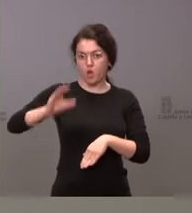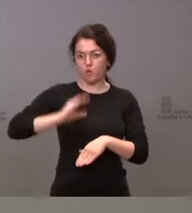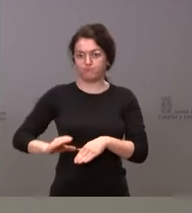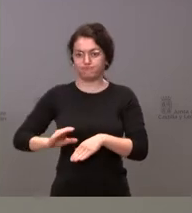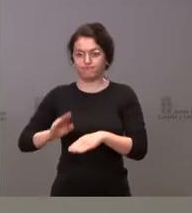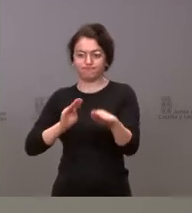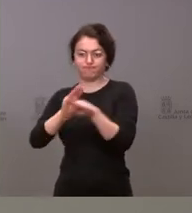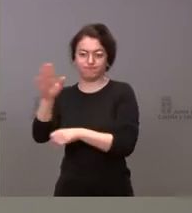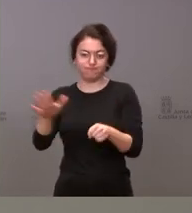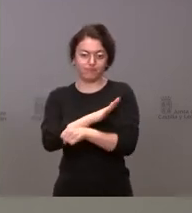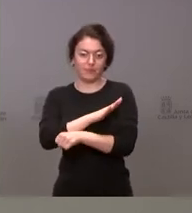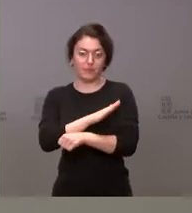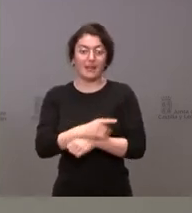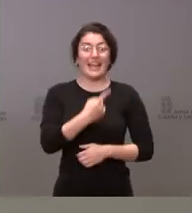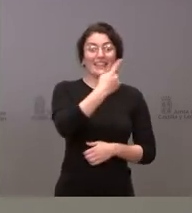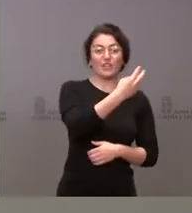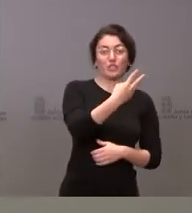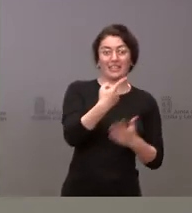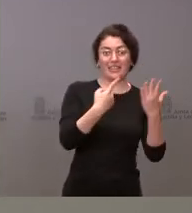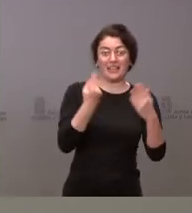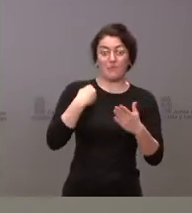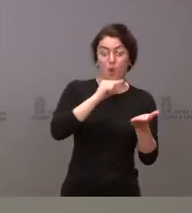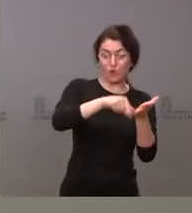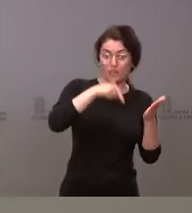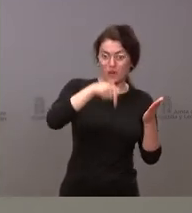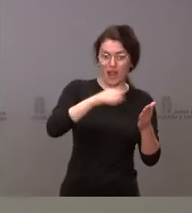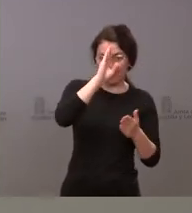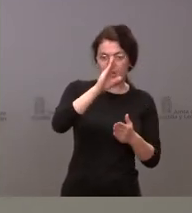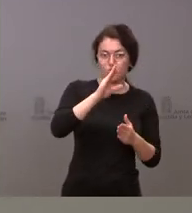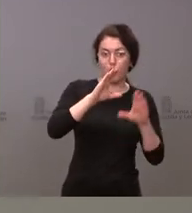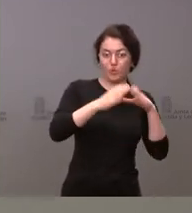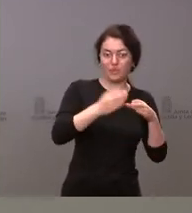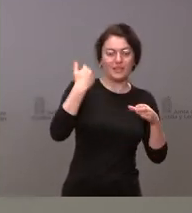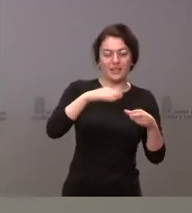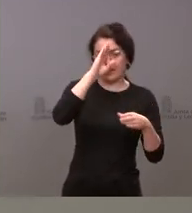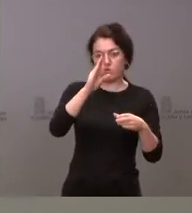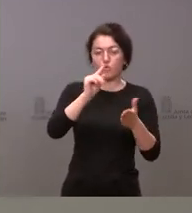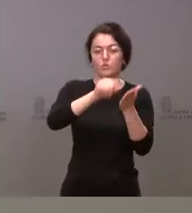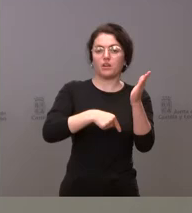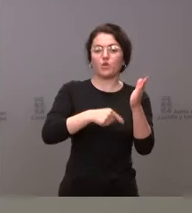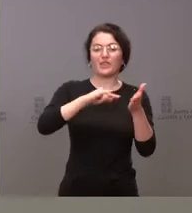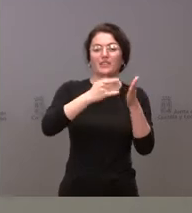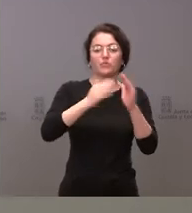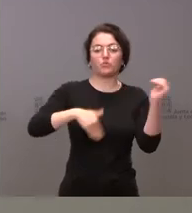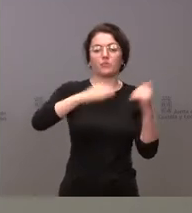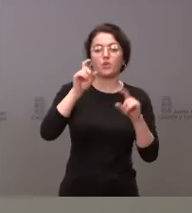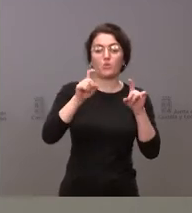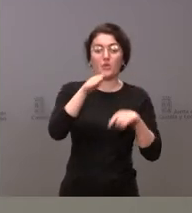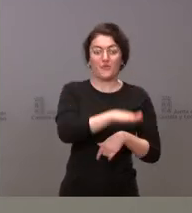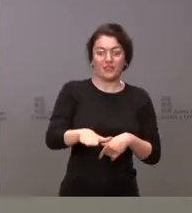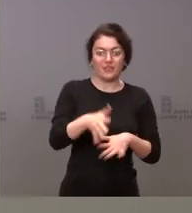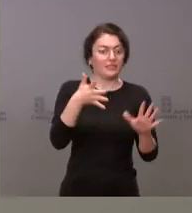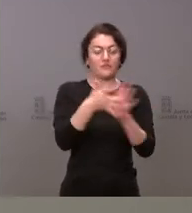136 que son de la Junta serán contrataciones ya de técnicos superiores de educación infantil, que es lo que comento. Tengo que